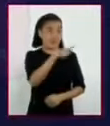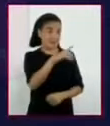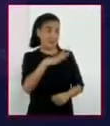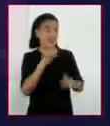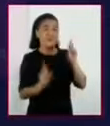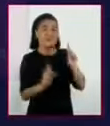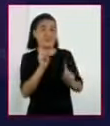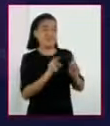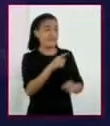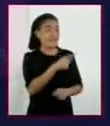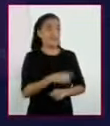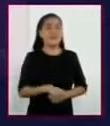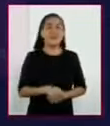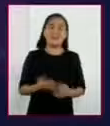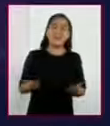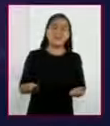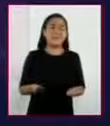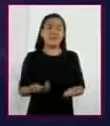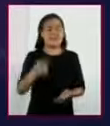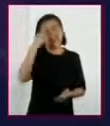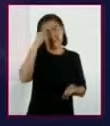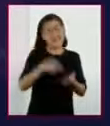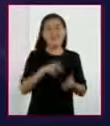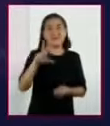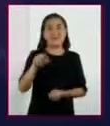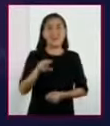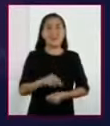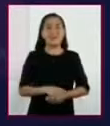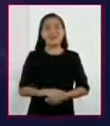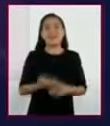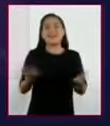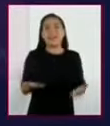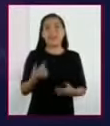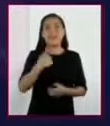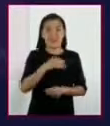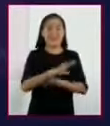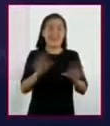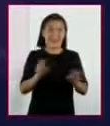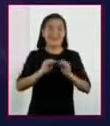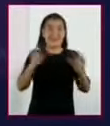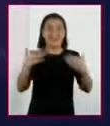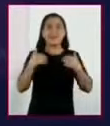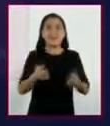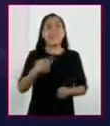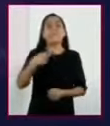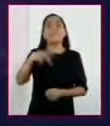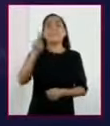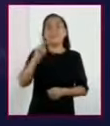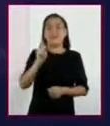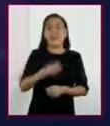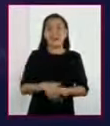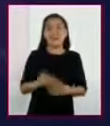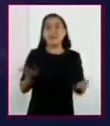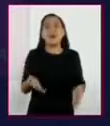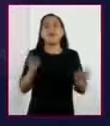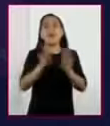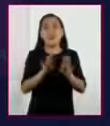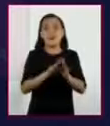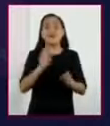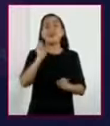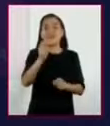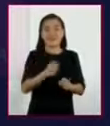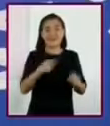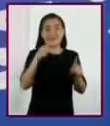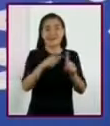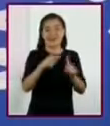alguna duda? No creo. Me quedó bastante claro, pero para cerciorarme